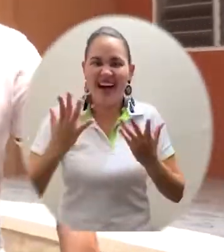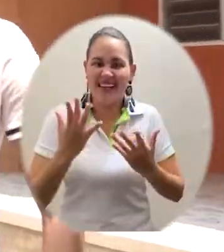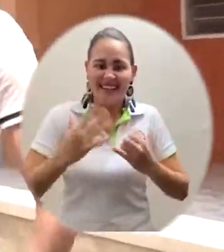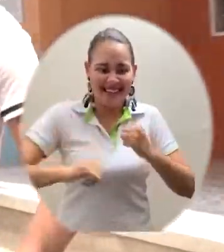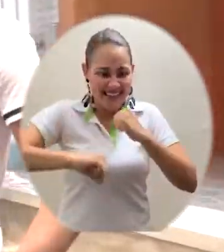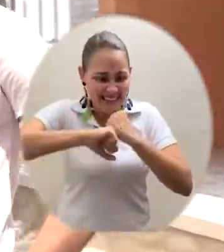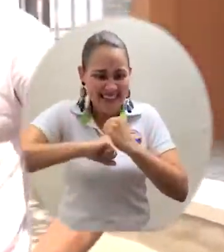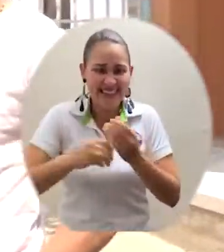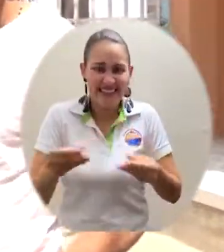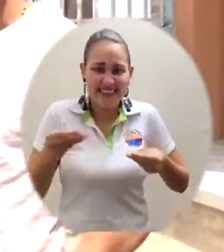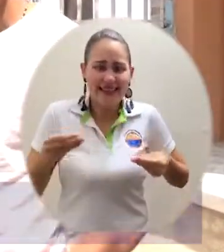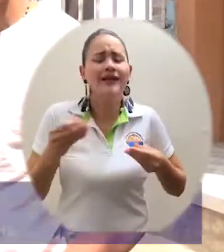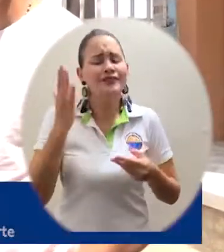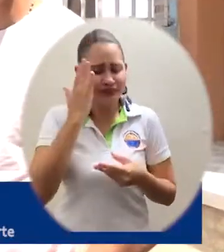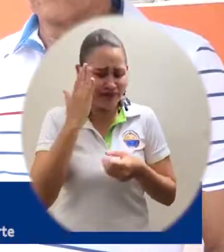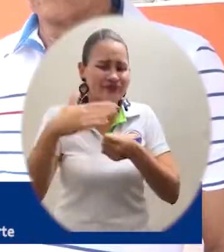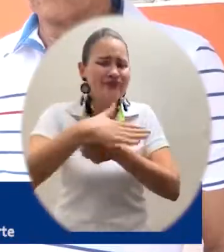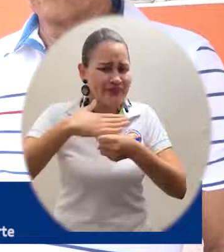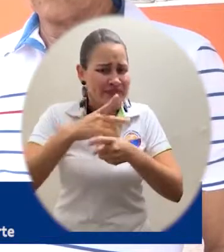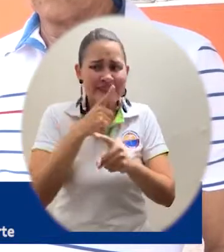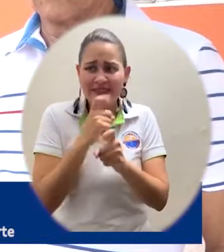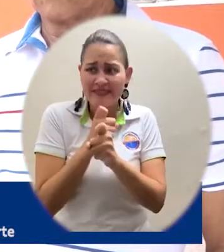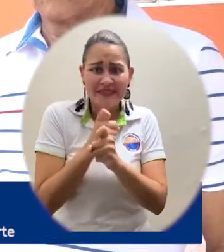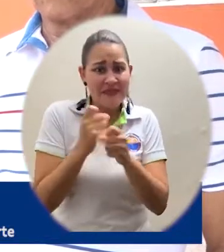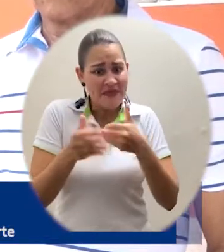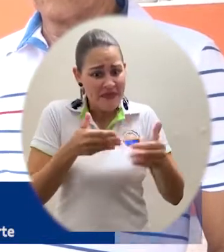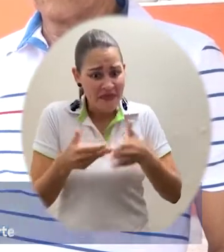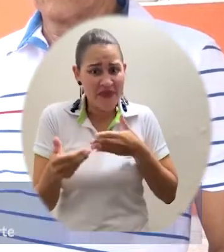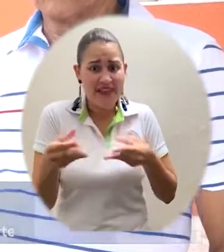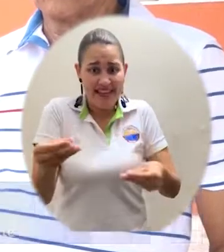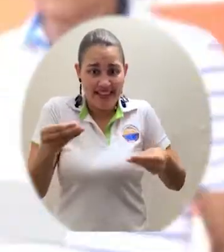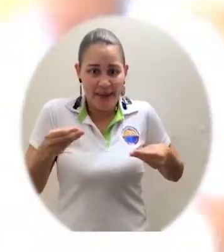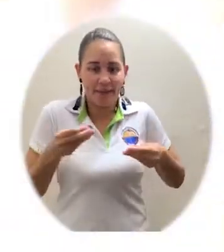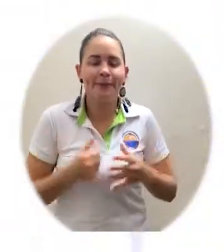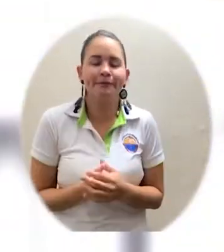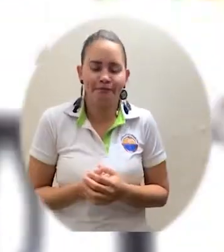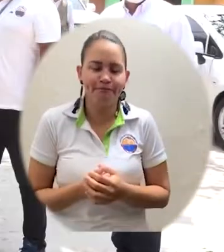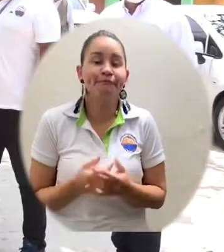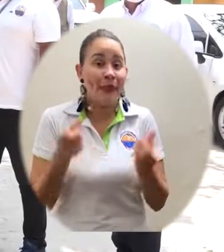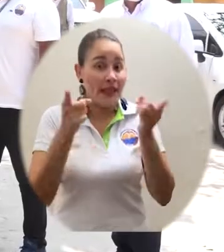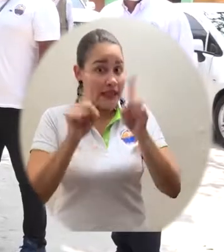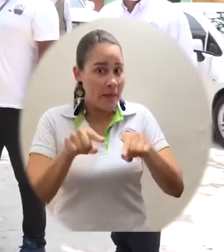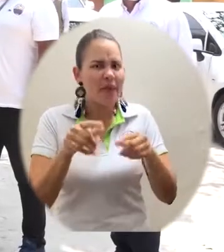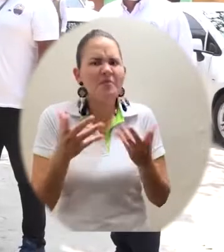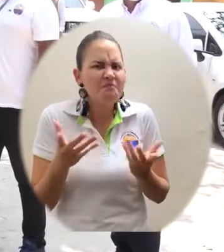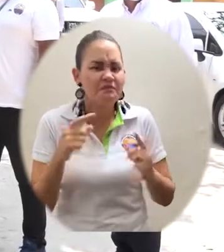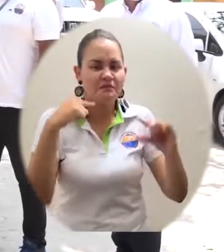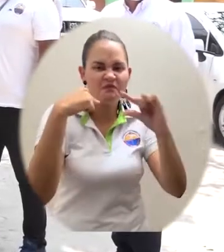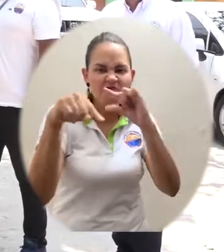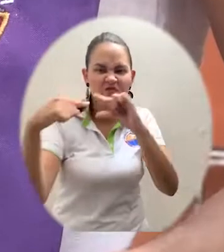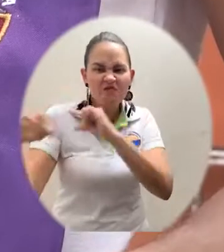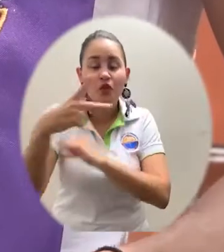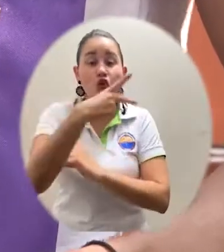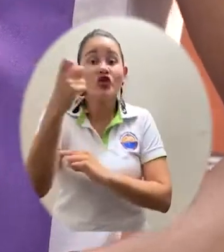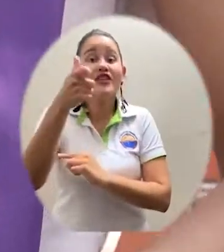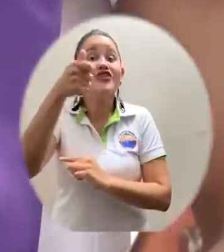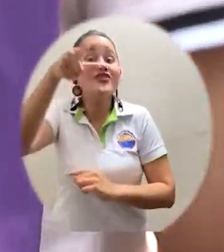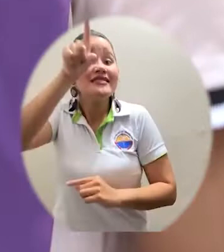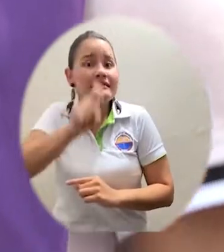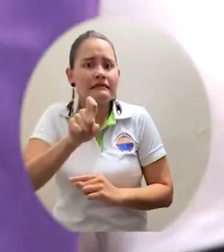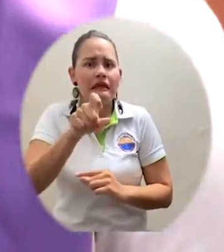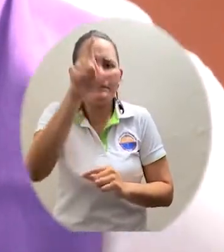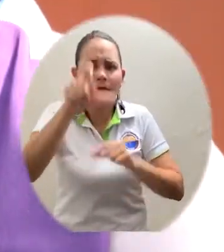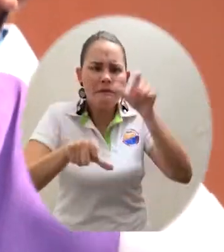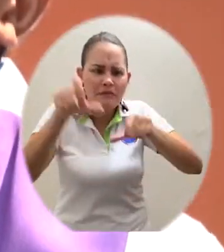universidad que está aquí presente, a pesar de la situación que estamos viviendo, que estamos atravesando. De igual manera, a través del correo electrónico se otorgaron la